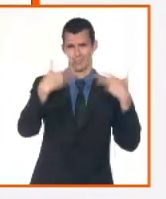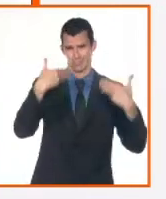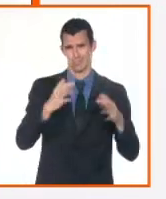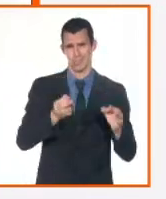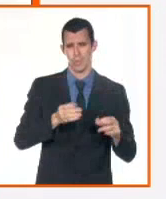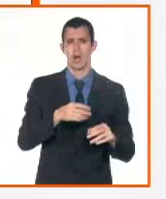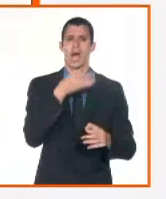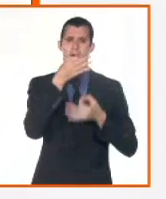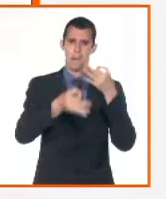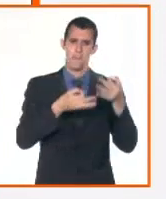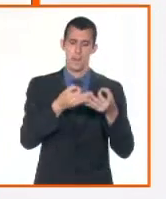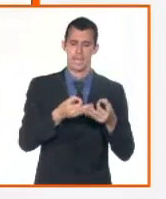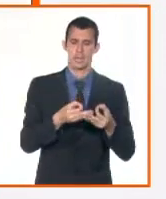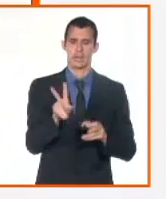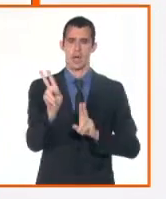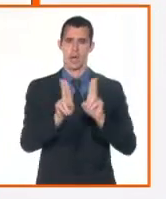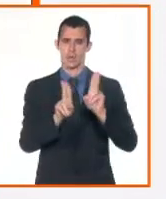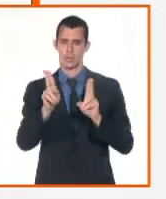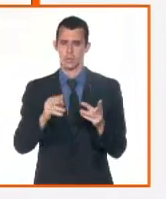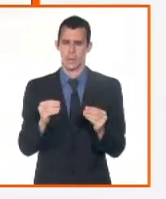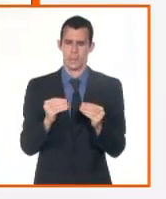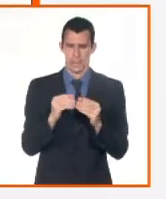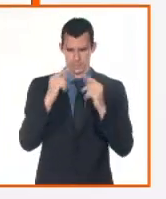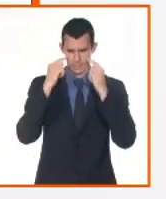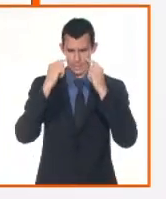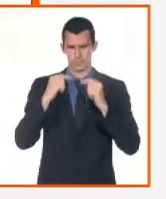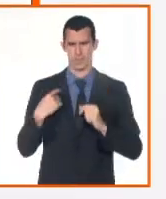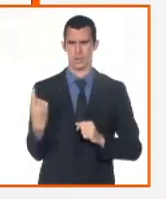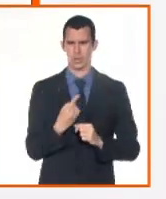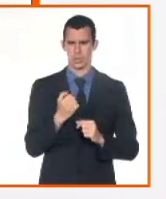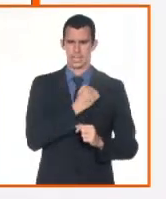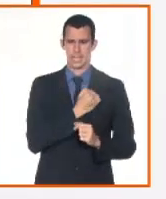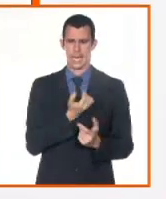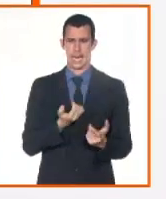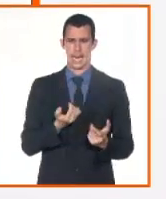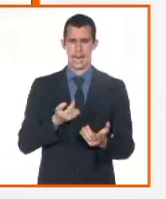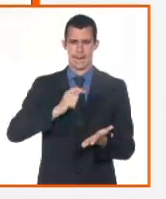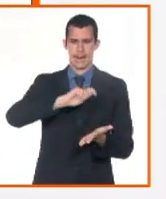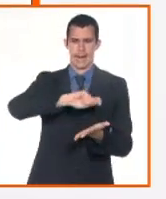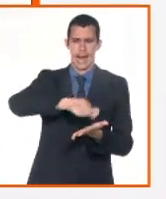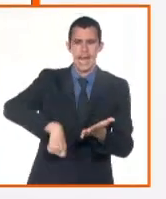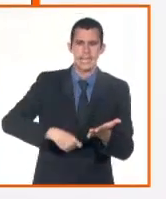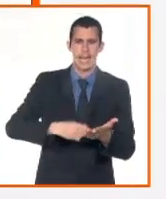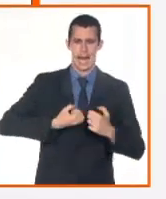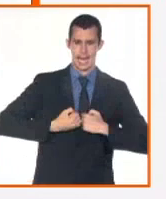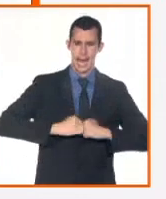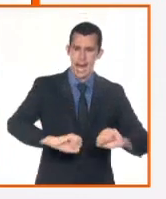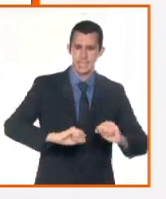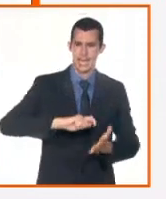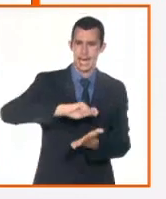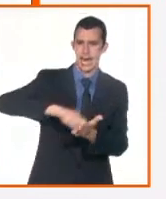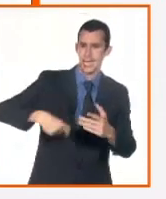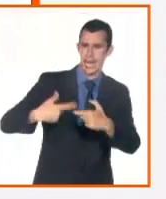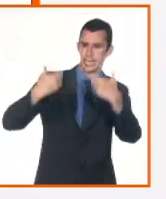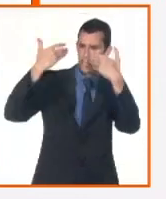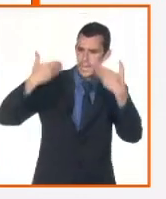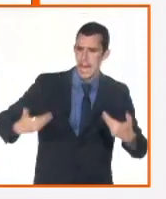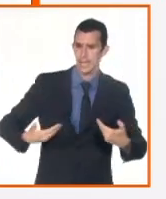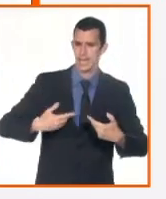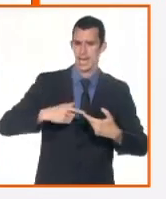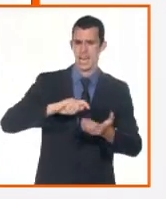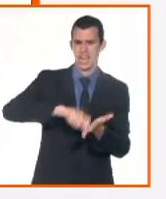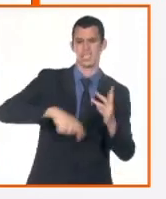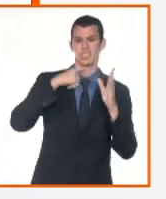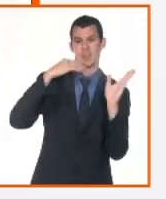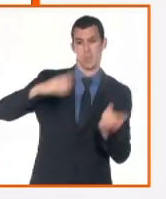inscripción de los nacimientos, los matrimonios, las defunciones y poder dar una mejor respuesta en el tema de